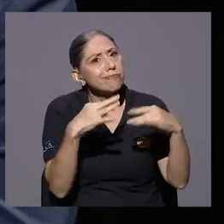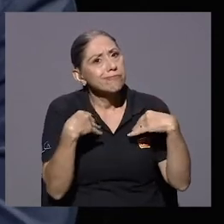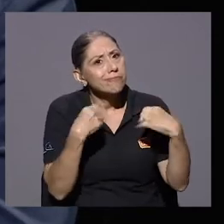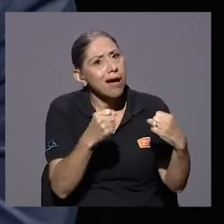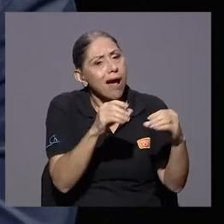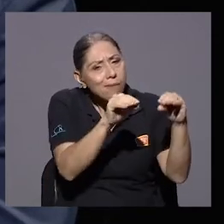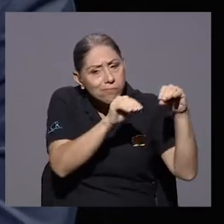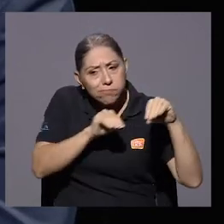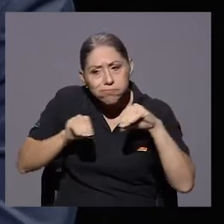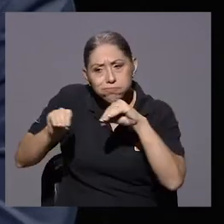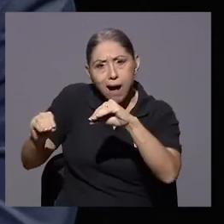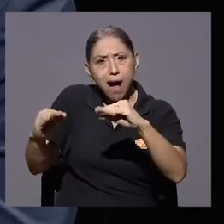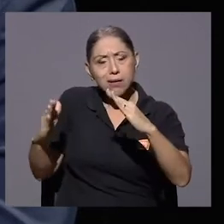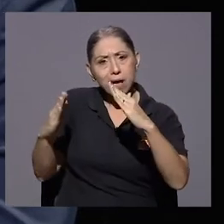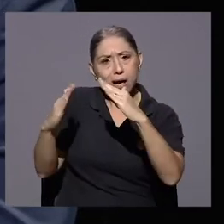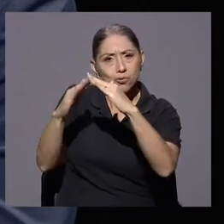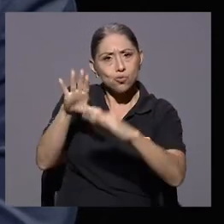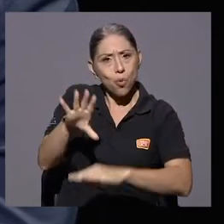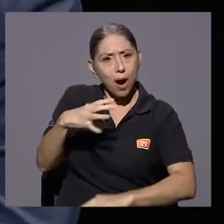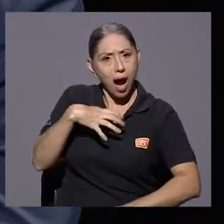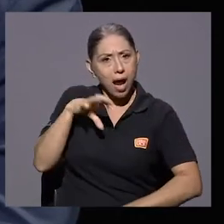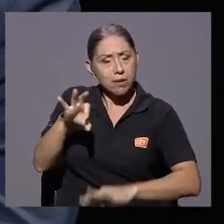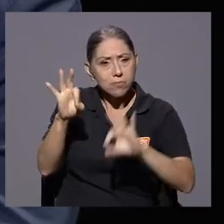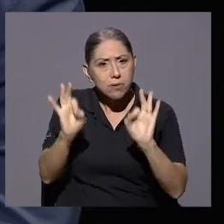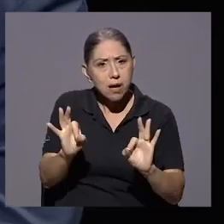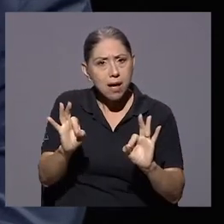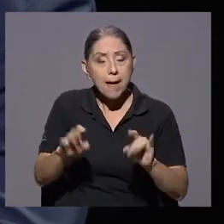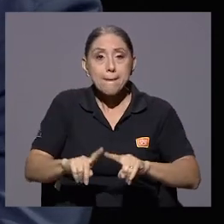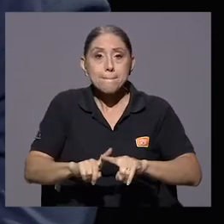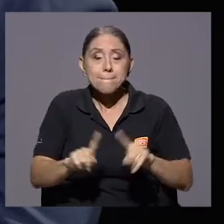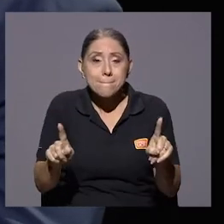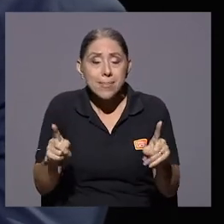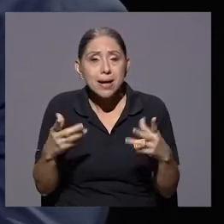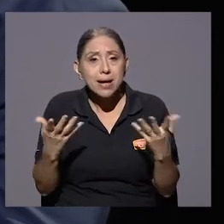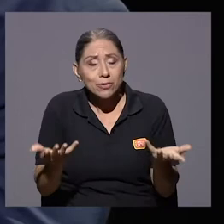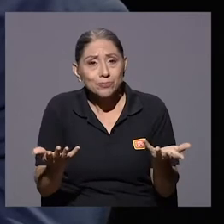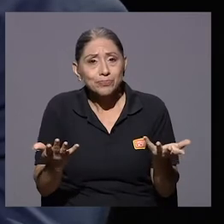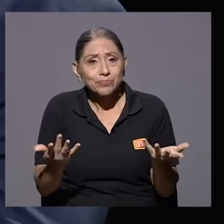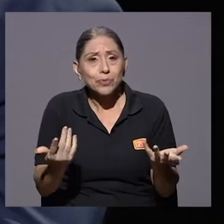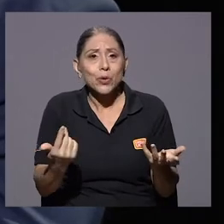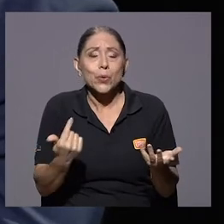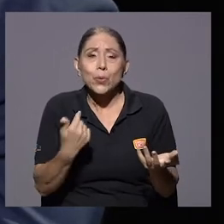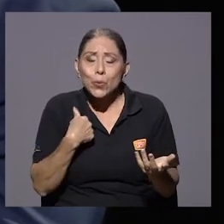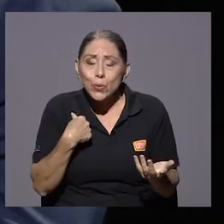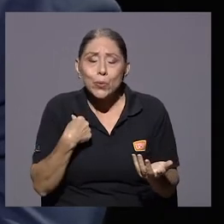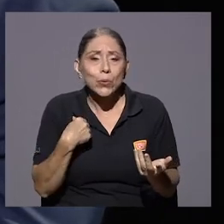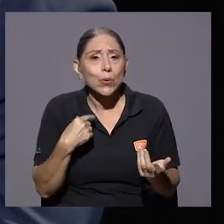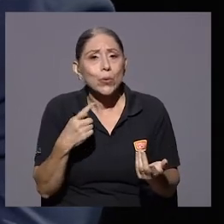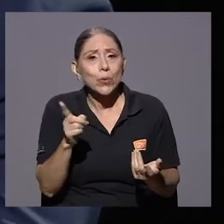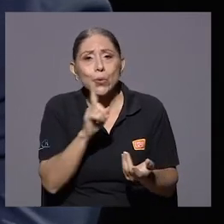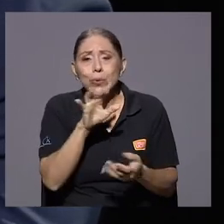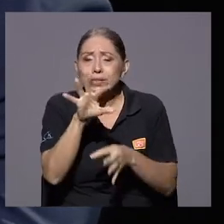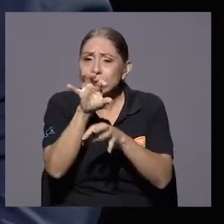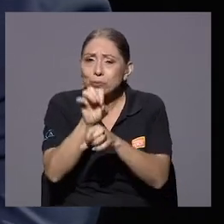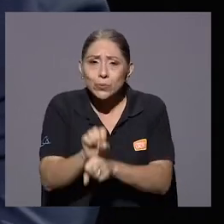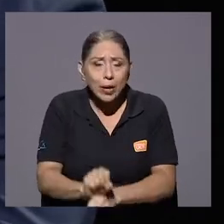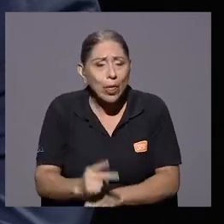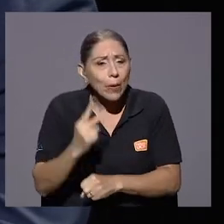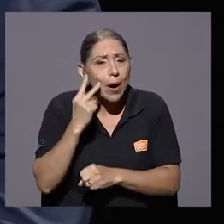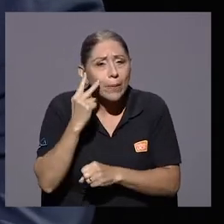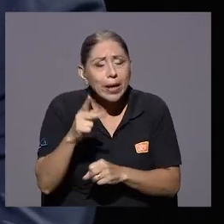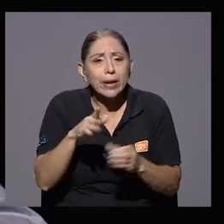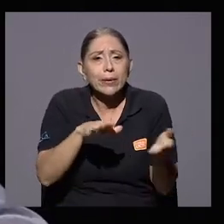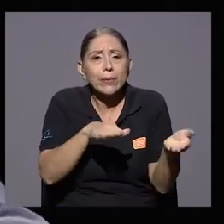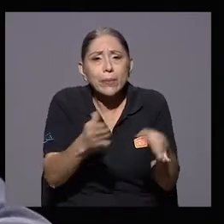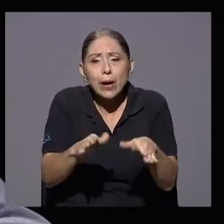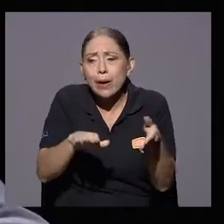Con esa condición de salud óptima, pero no nos ha acostumbrado a estar viendo constantemente fallecer a usuarios.